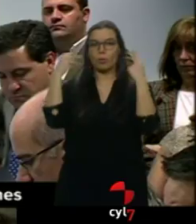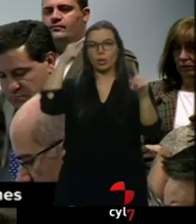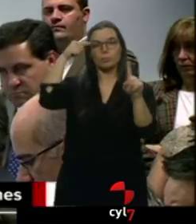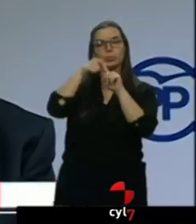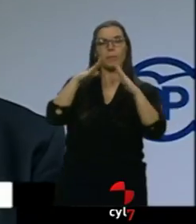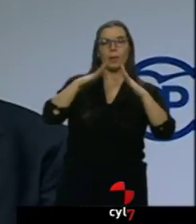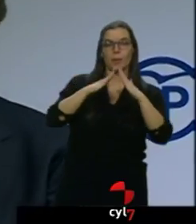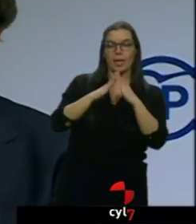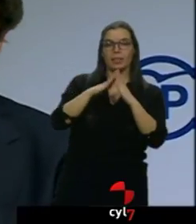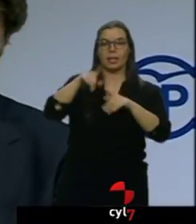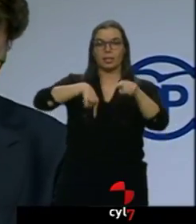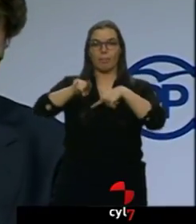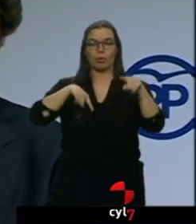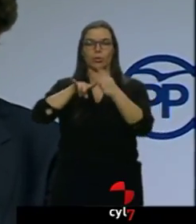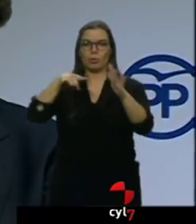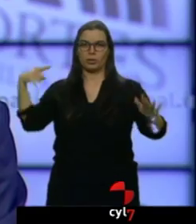tecnologías.